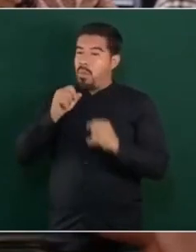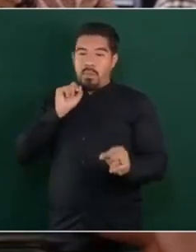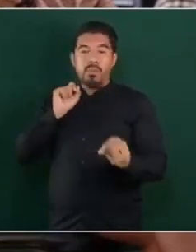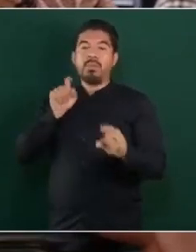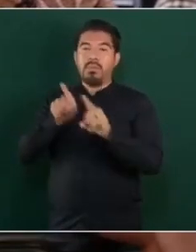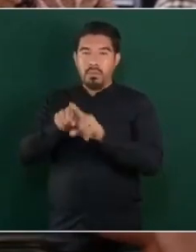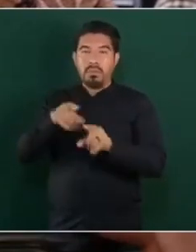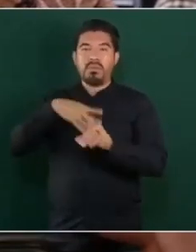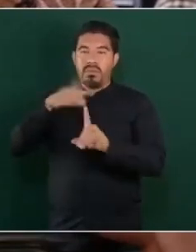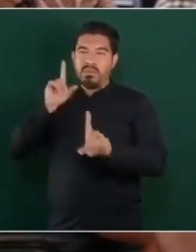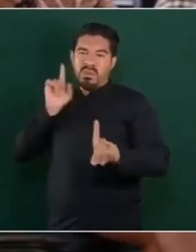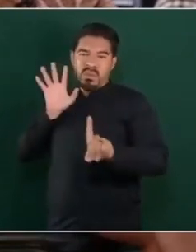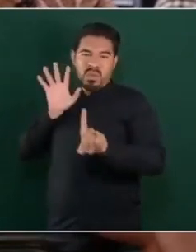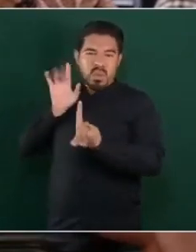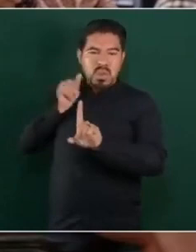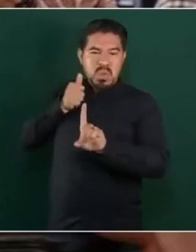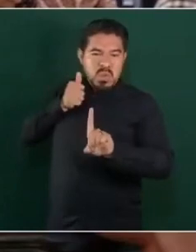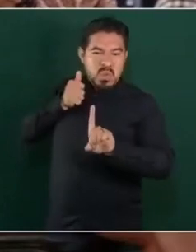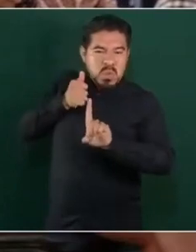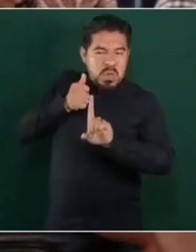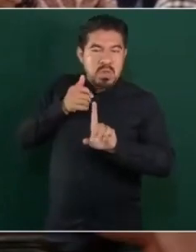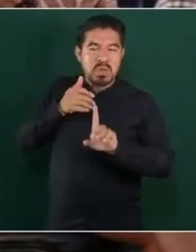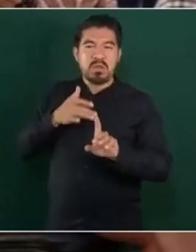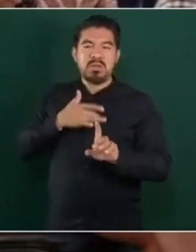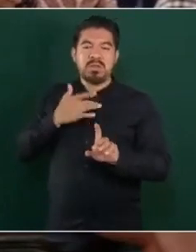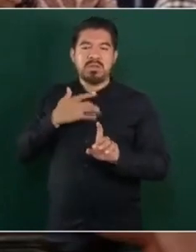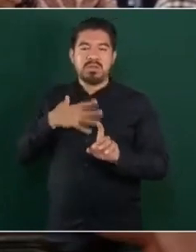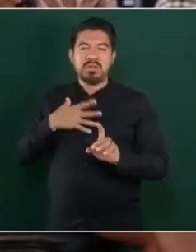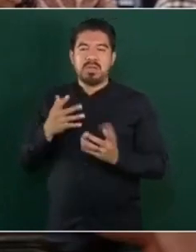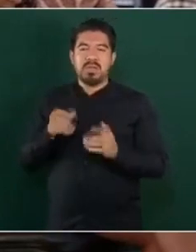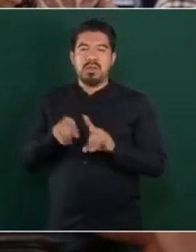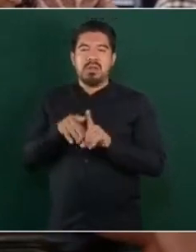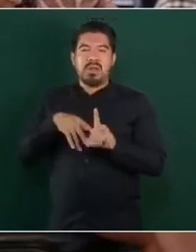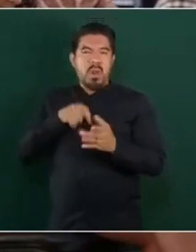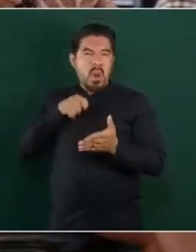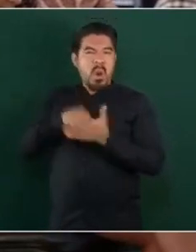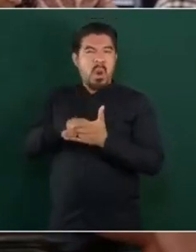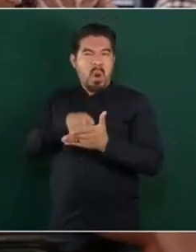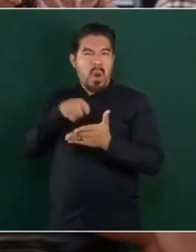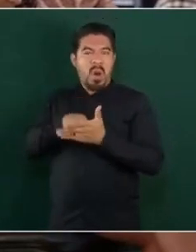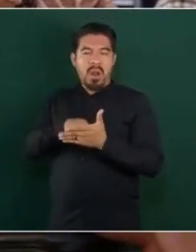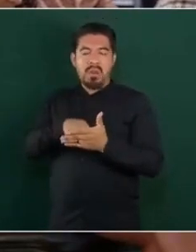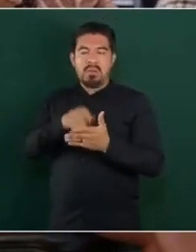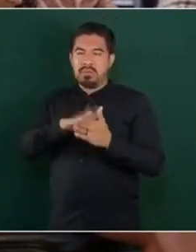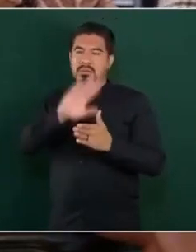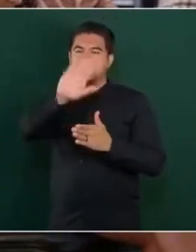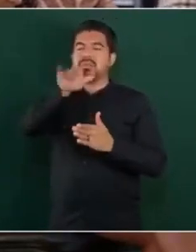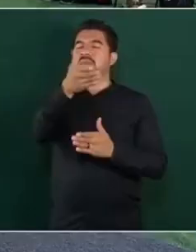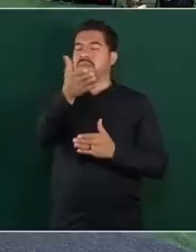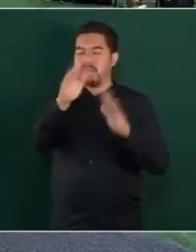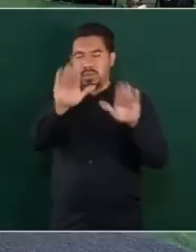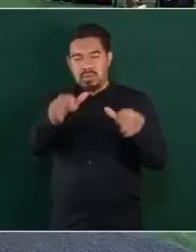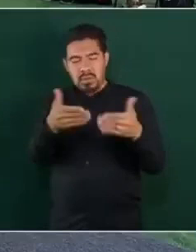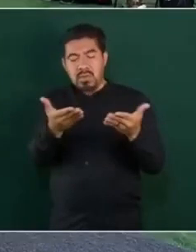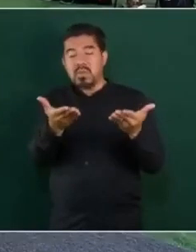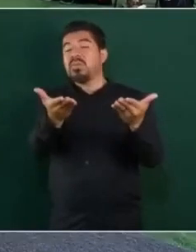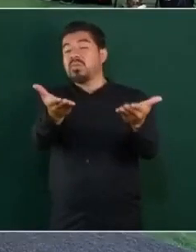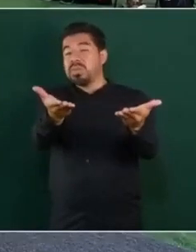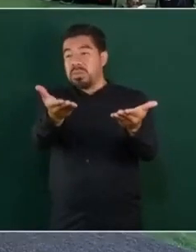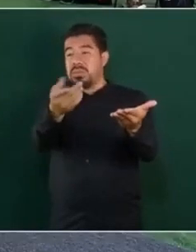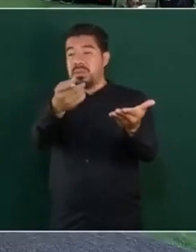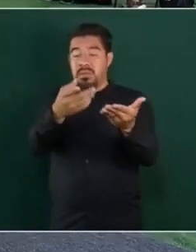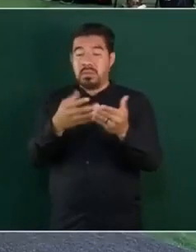de la intimidación. Solo le pongo estos dos casos, obviamente preguntarle sobre usted qué opina, ¿se podría